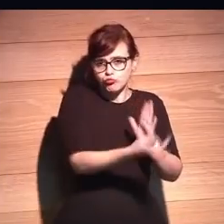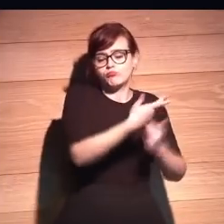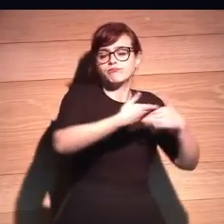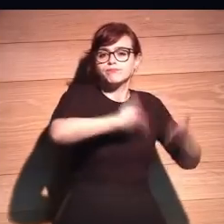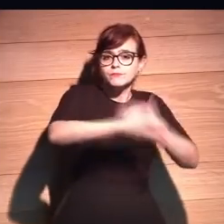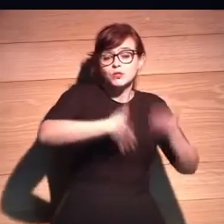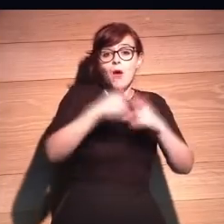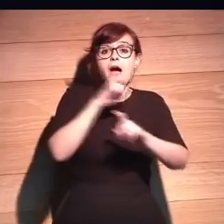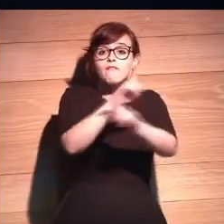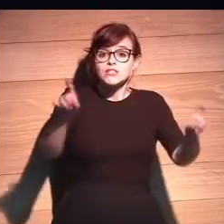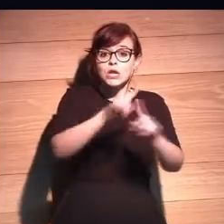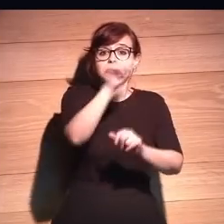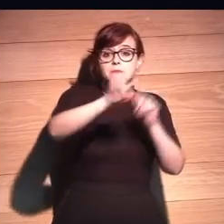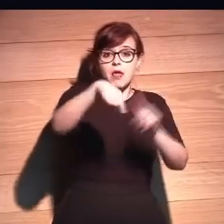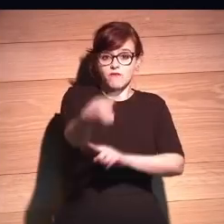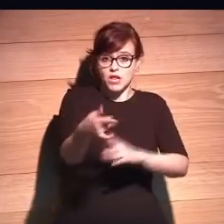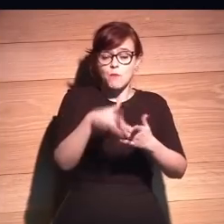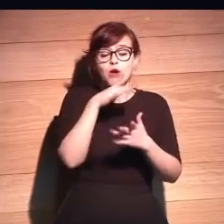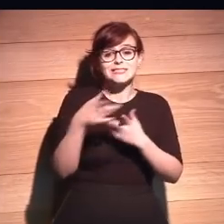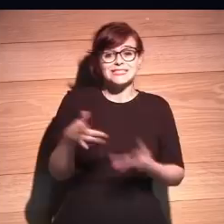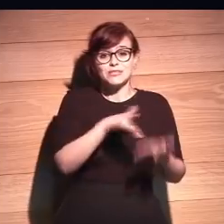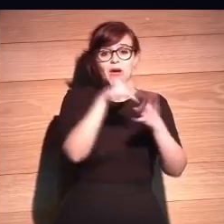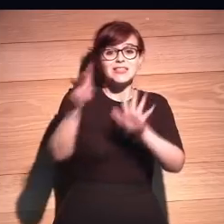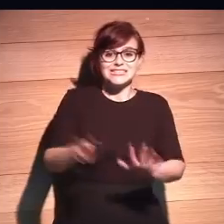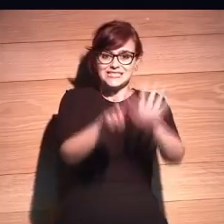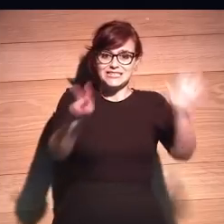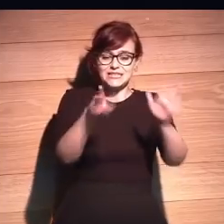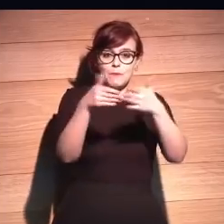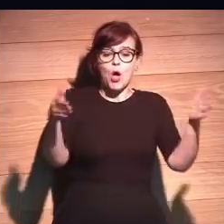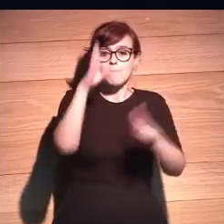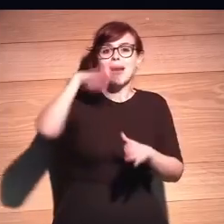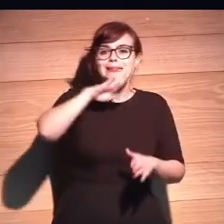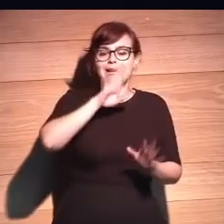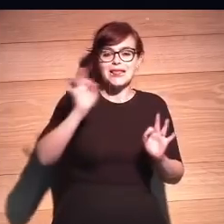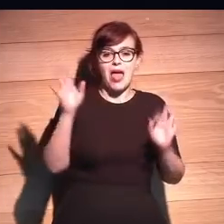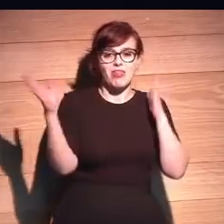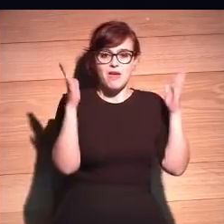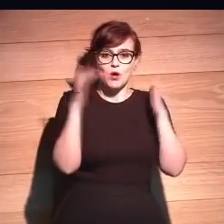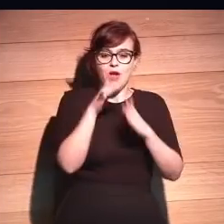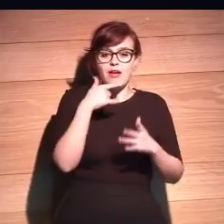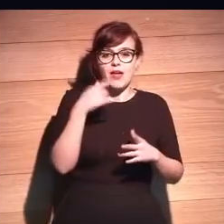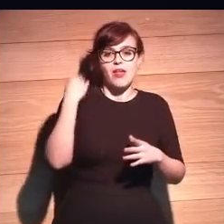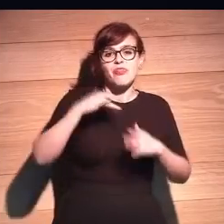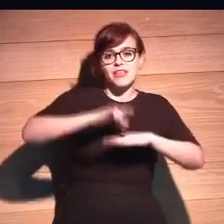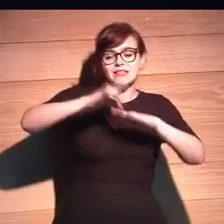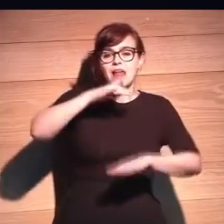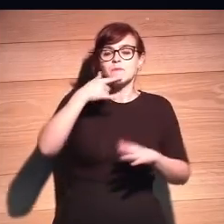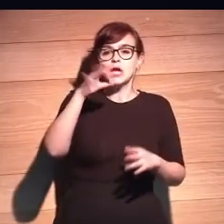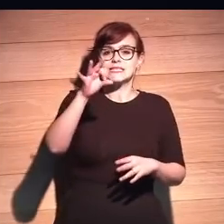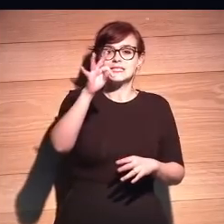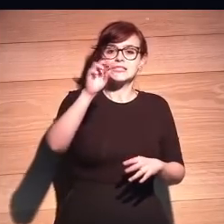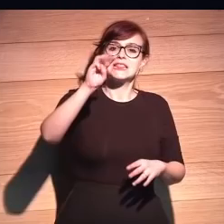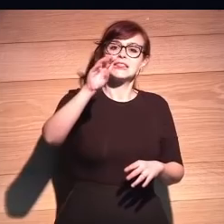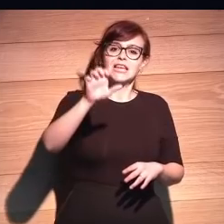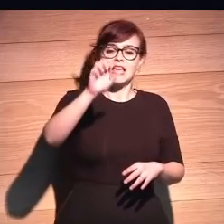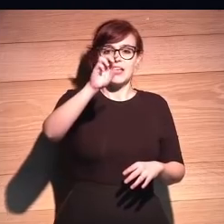y os aviso ya que la próxima semana celebremos otra sesión, el día 7, sobre la paternidad en la era digital con Stephen Balkan. Así que nada, os dejo